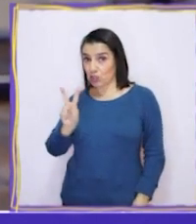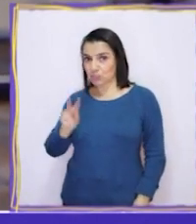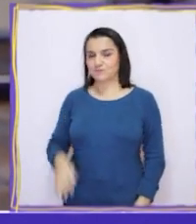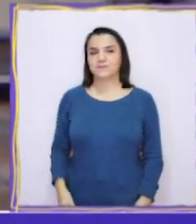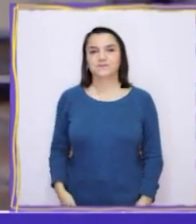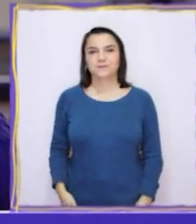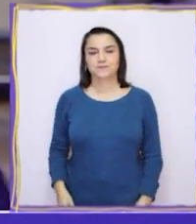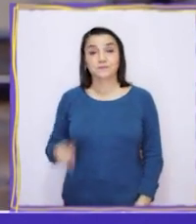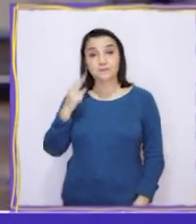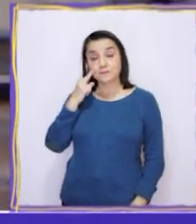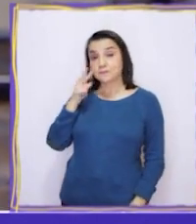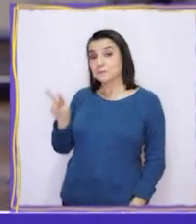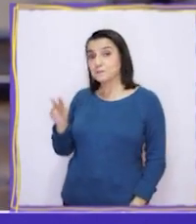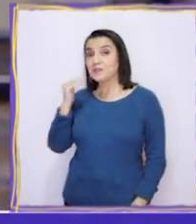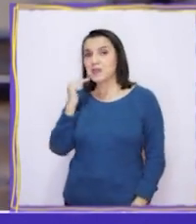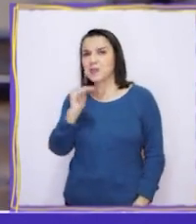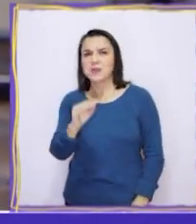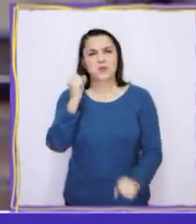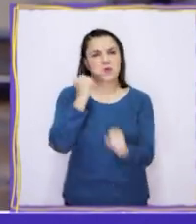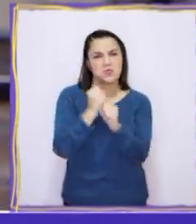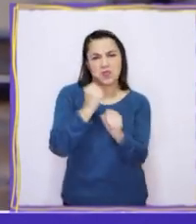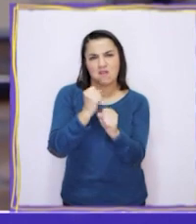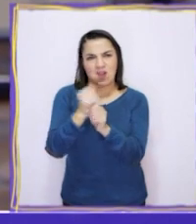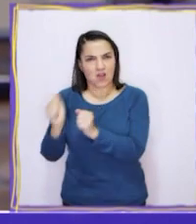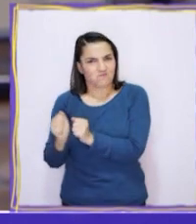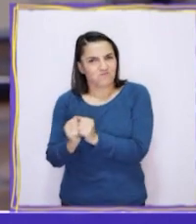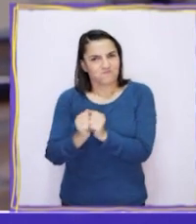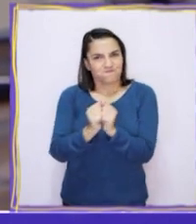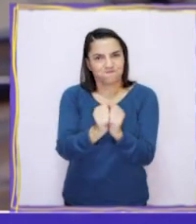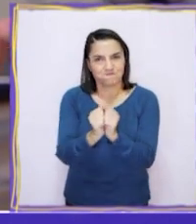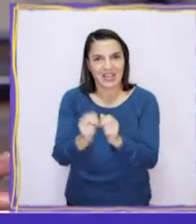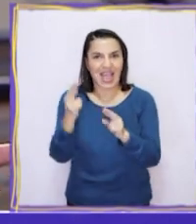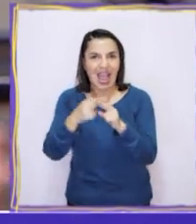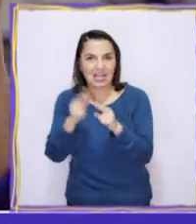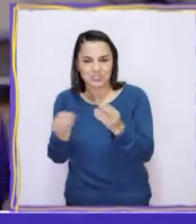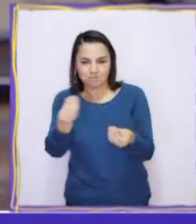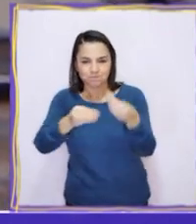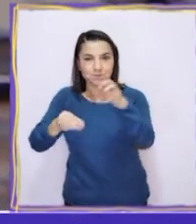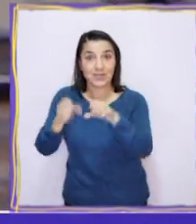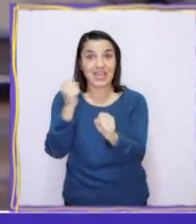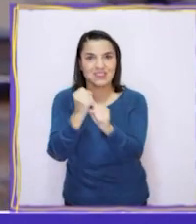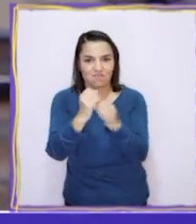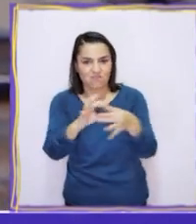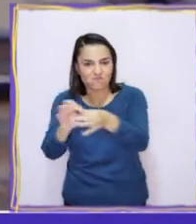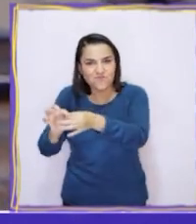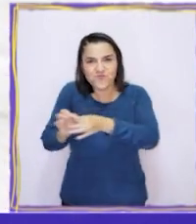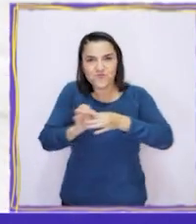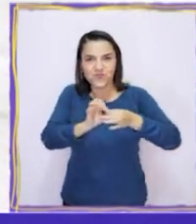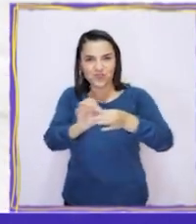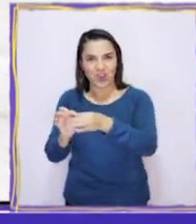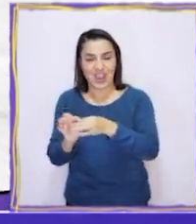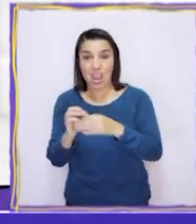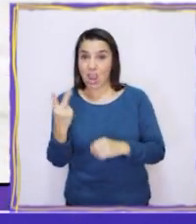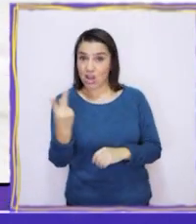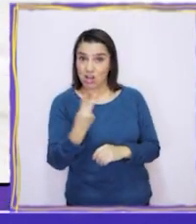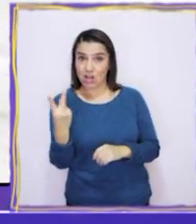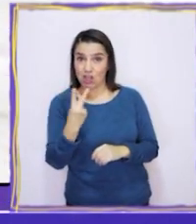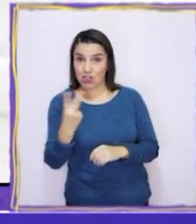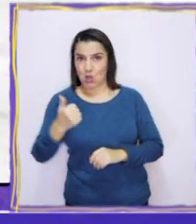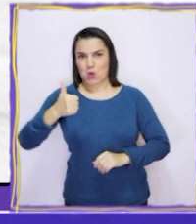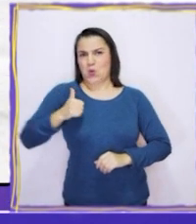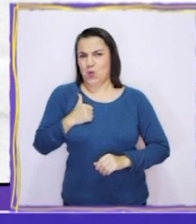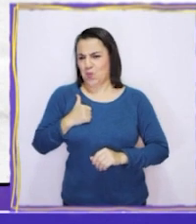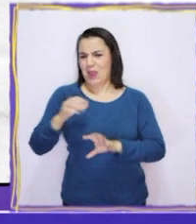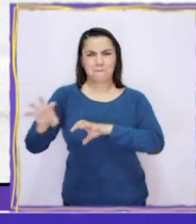dos. Niños que trabajan juntos para completar su trabajo en equipo. Y que ambos